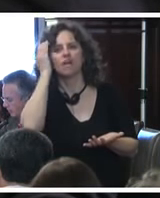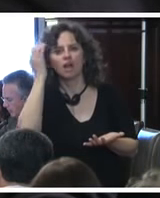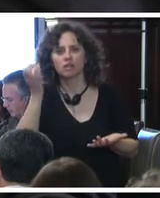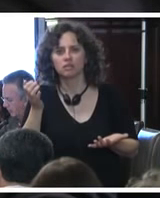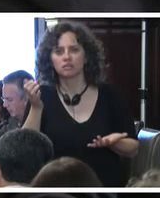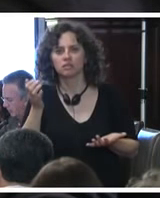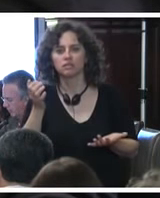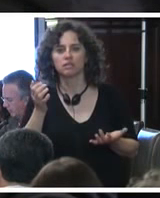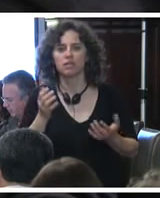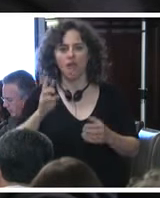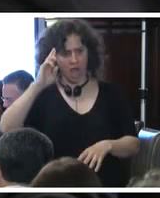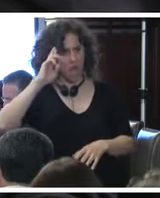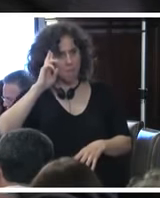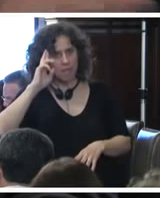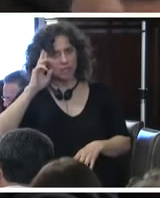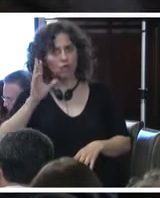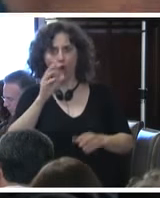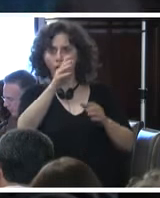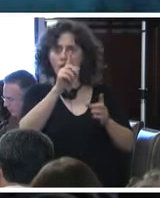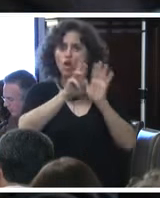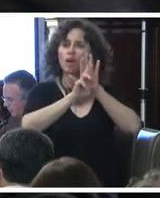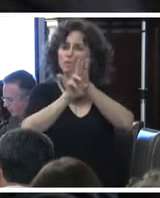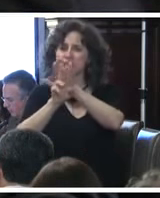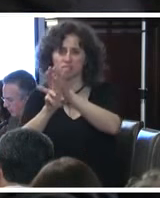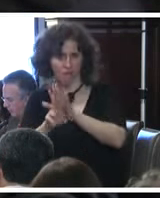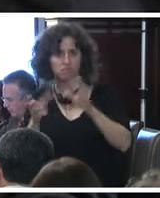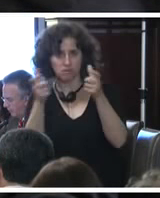Mi respeto para los comisionados y comisionadas.